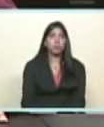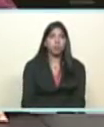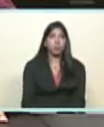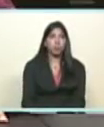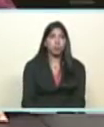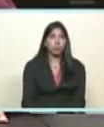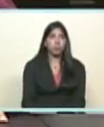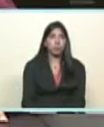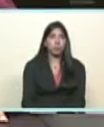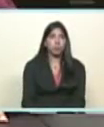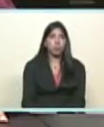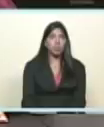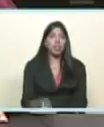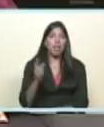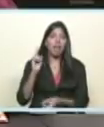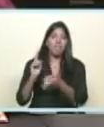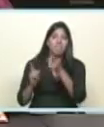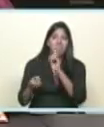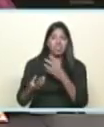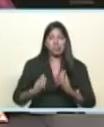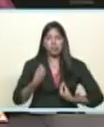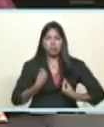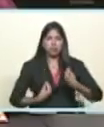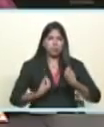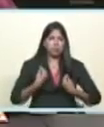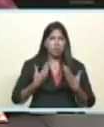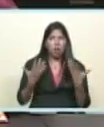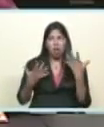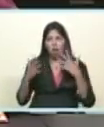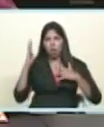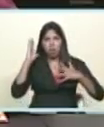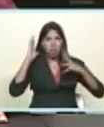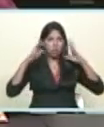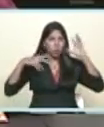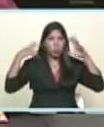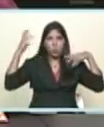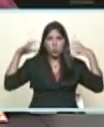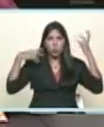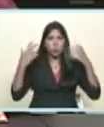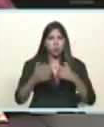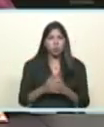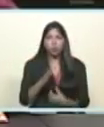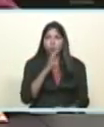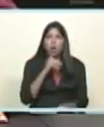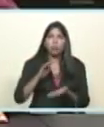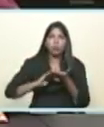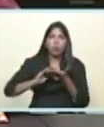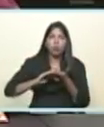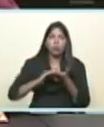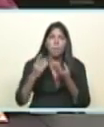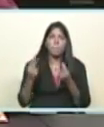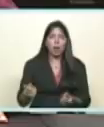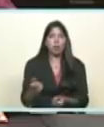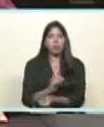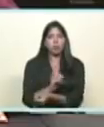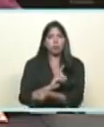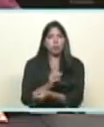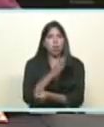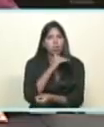que a veces se angustia porque no ve una solución inmediata